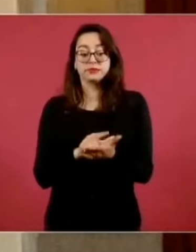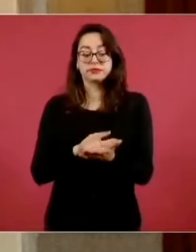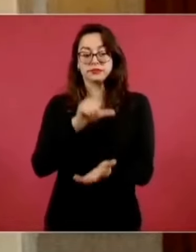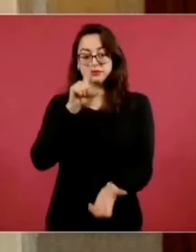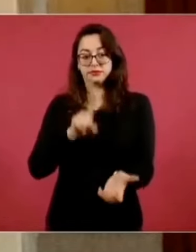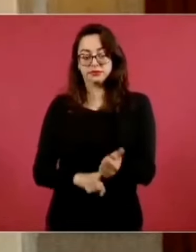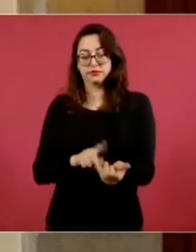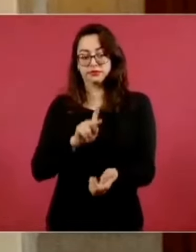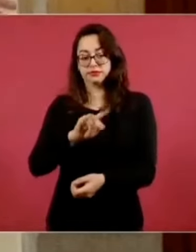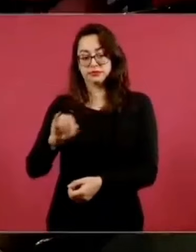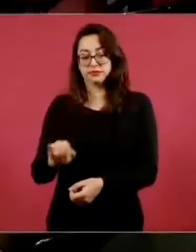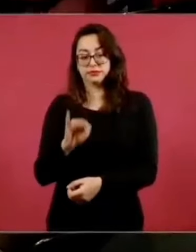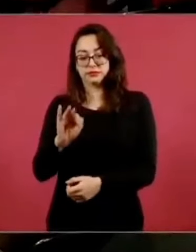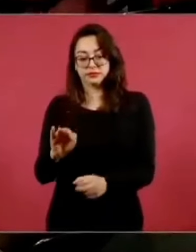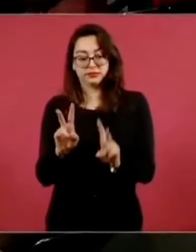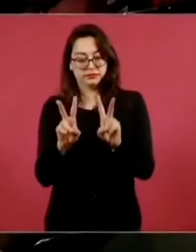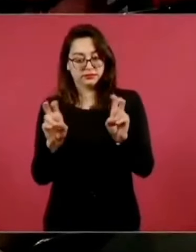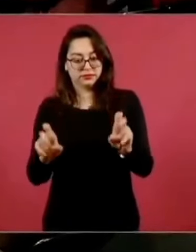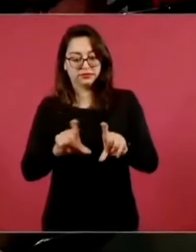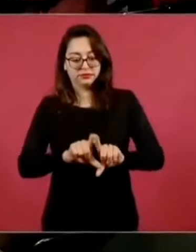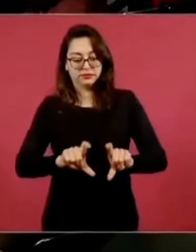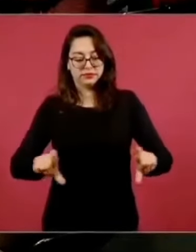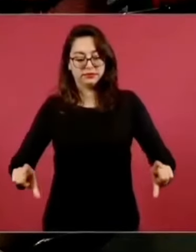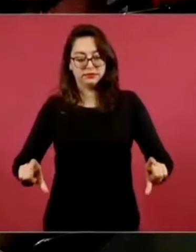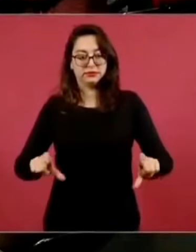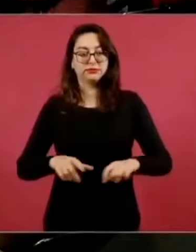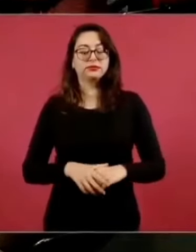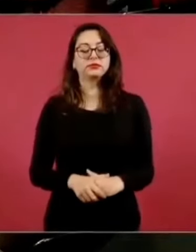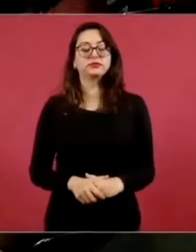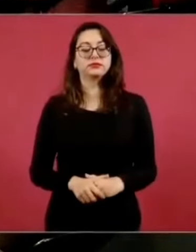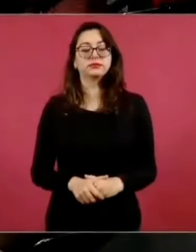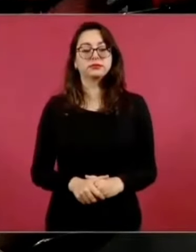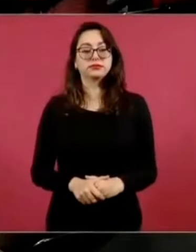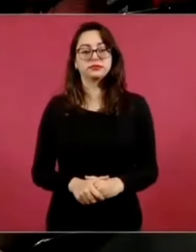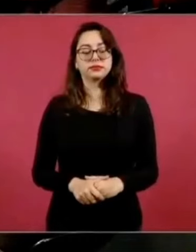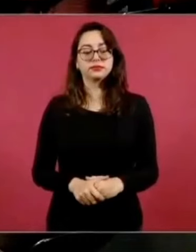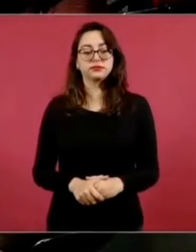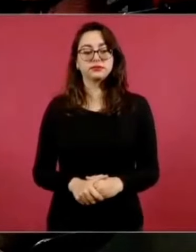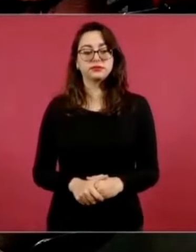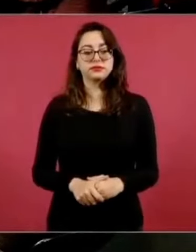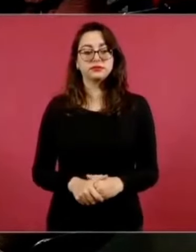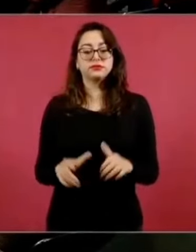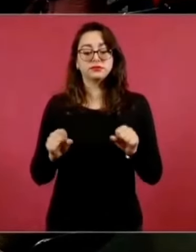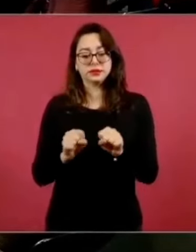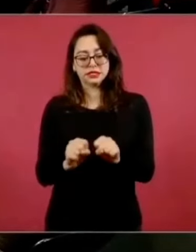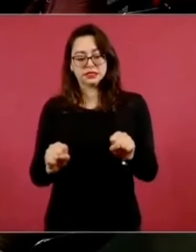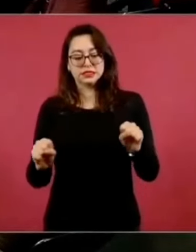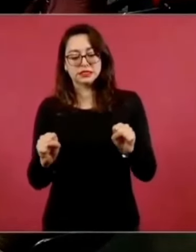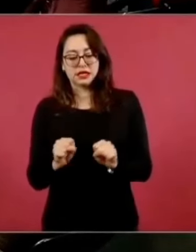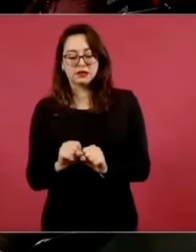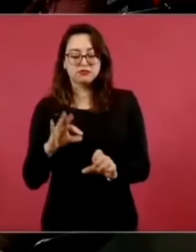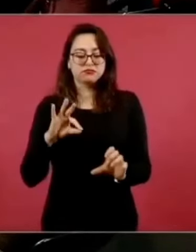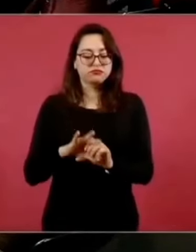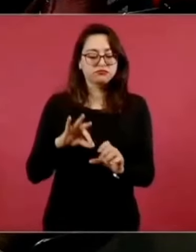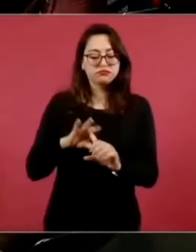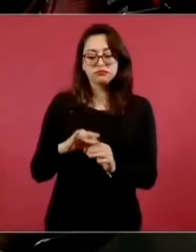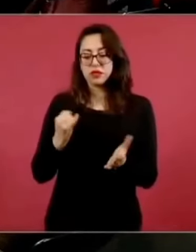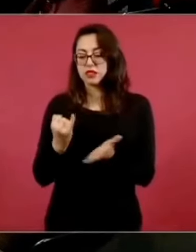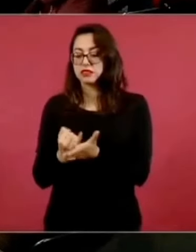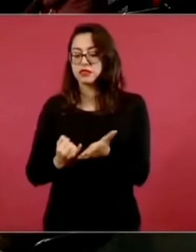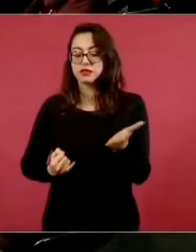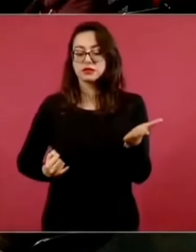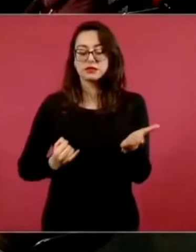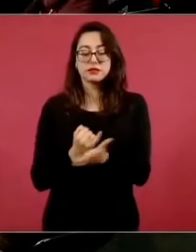Judicial Federal. El artículo 17. Las resoluciones en las salas se tomarán por